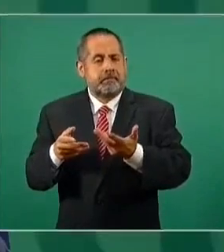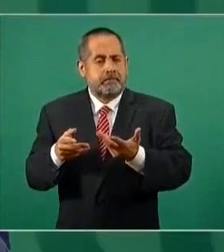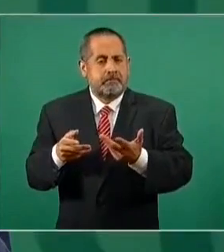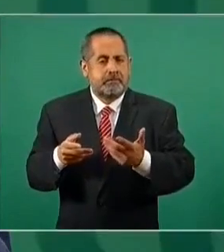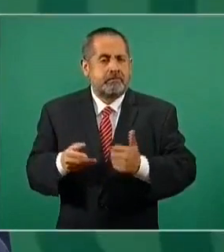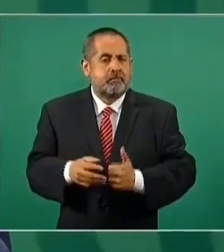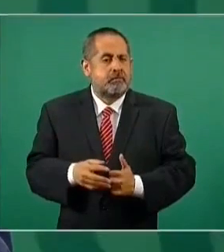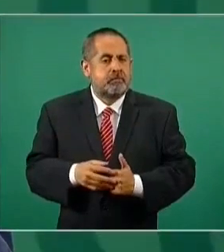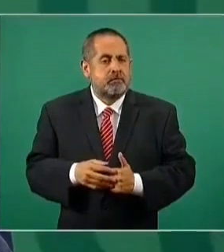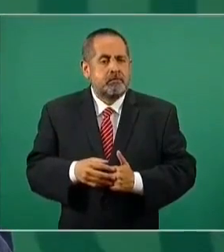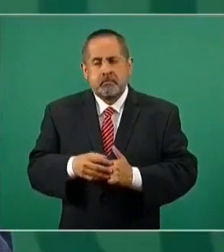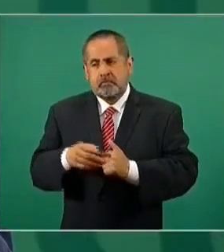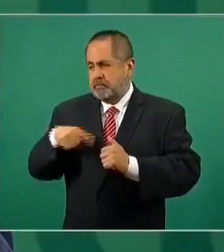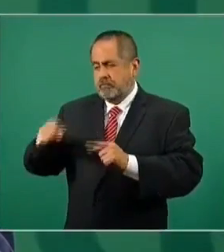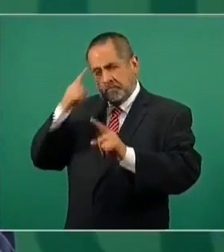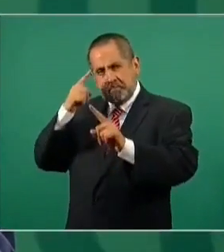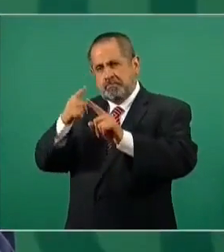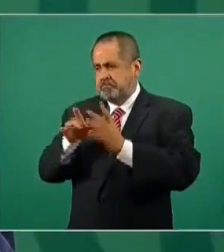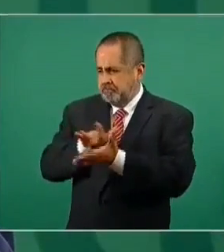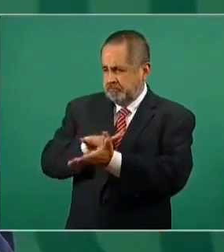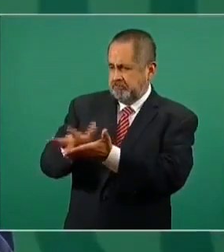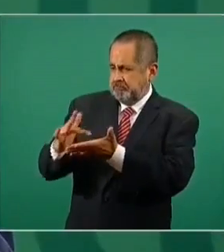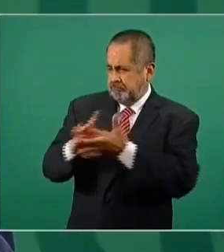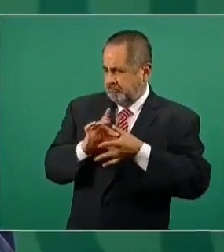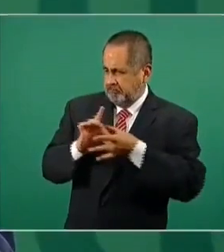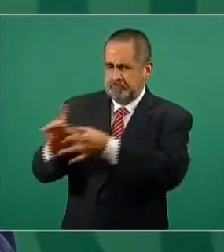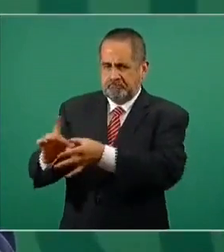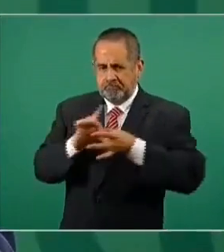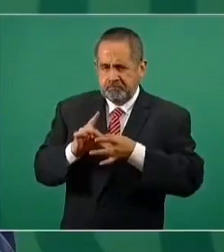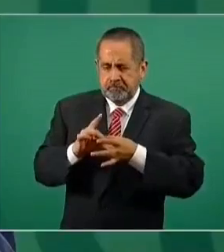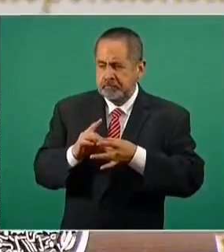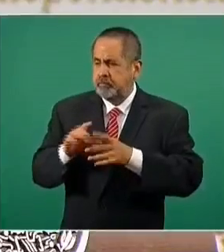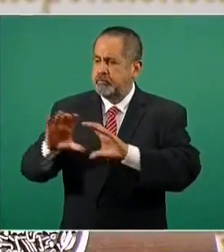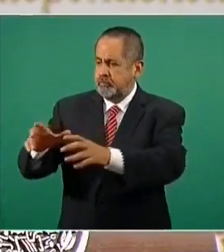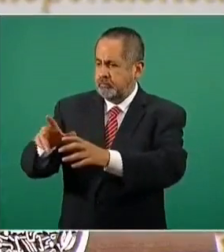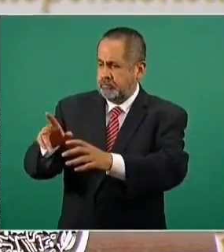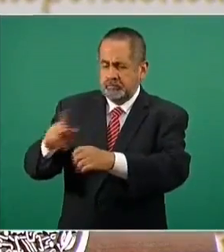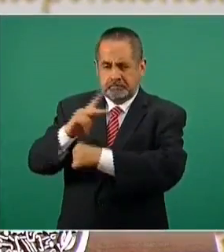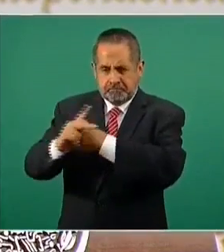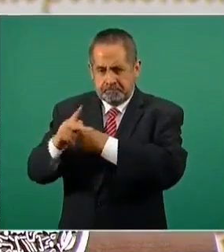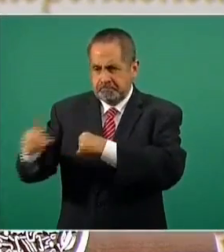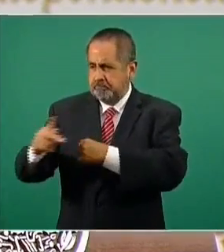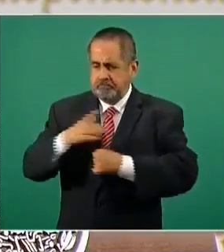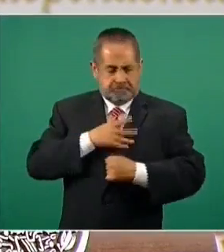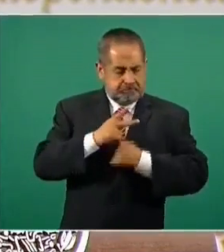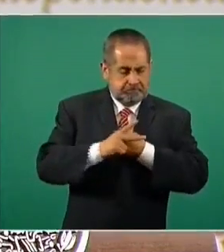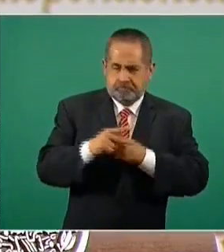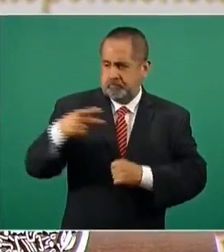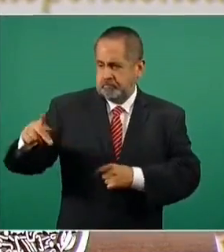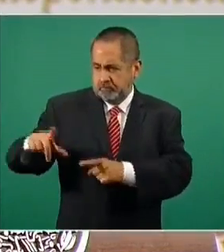propósito de cooperación entre nuestros pueblos, entre nuestros gobiernos.